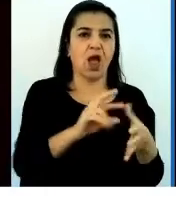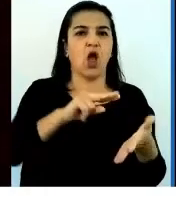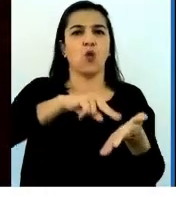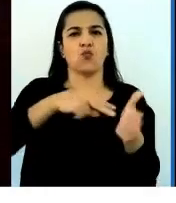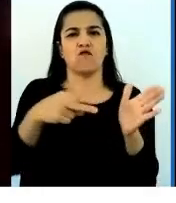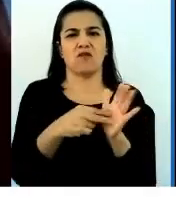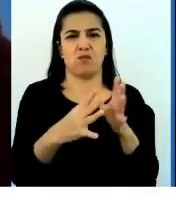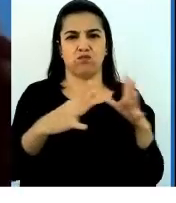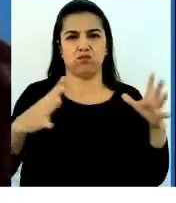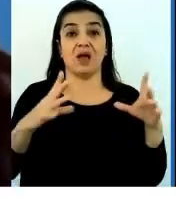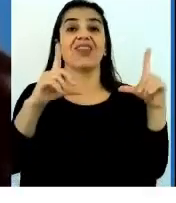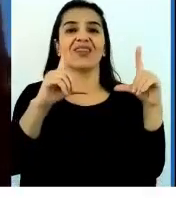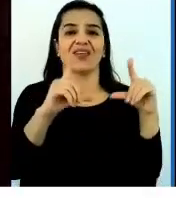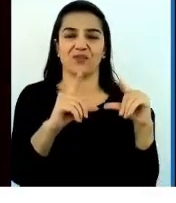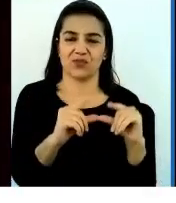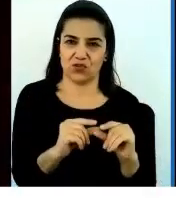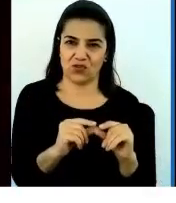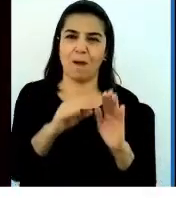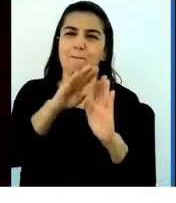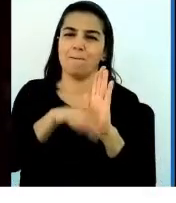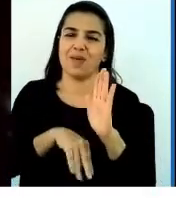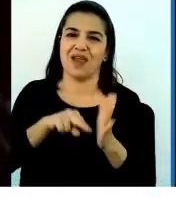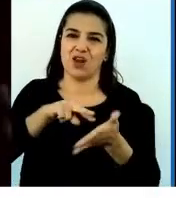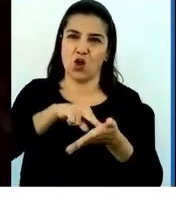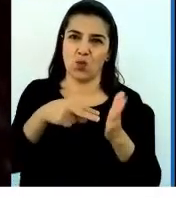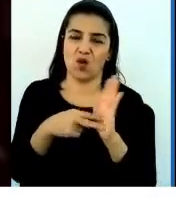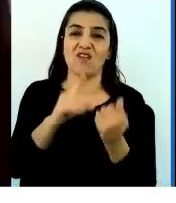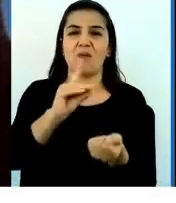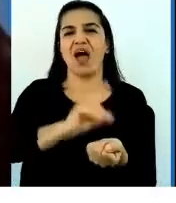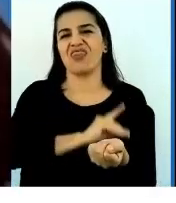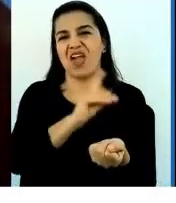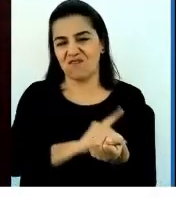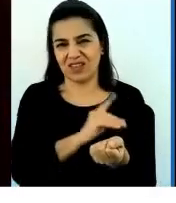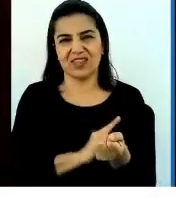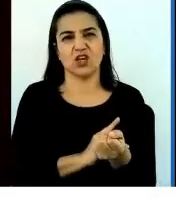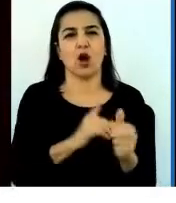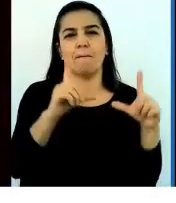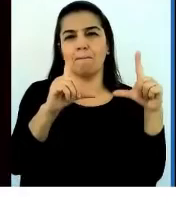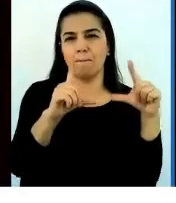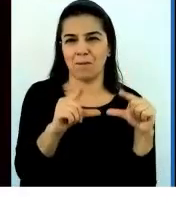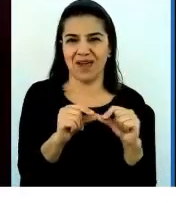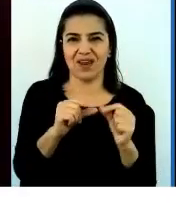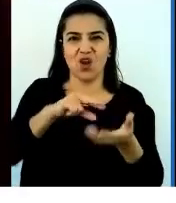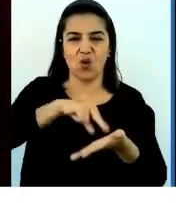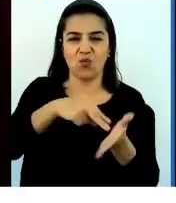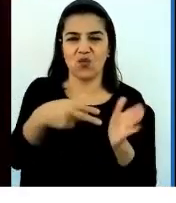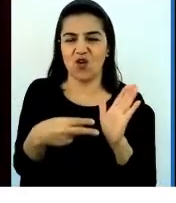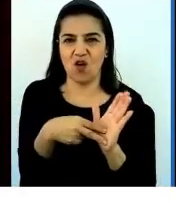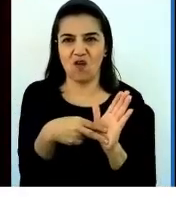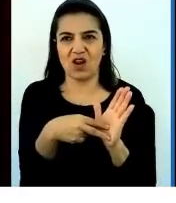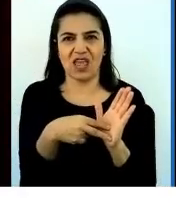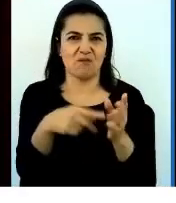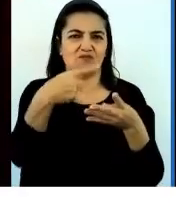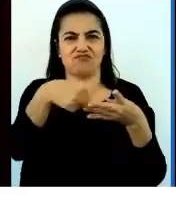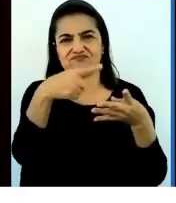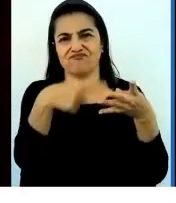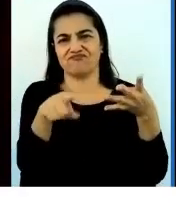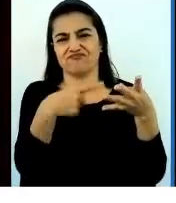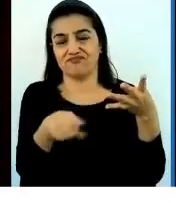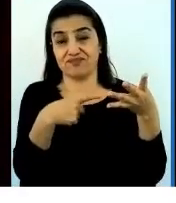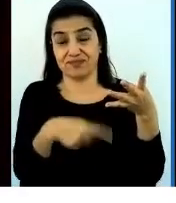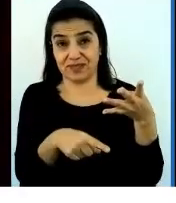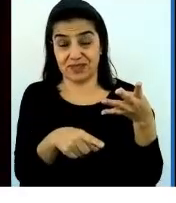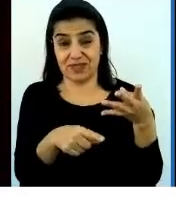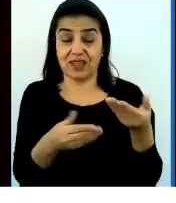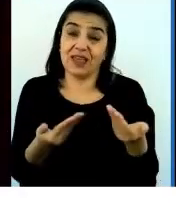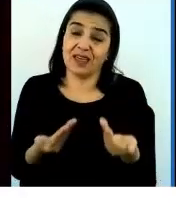obesidad, vamos a tener menos problemas de diabéticos, vamos a tener menos problemas de eso, eso. Y por